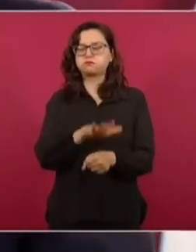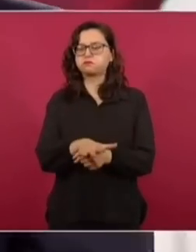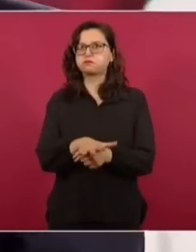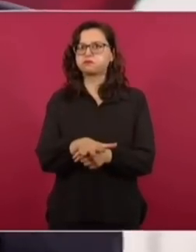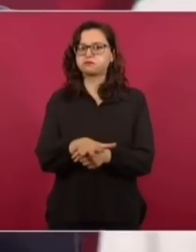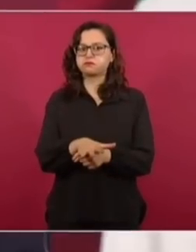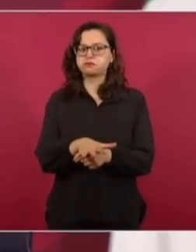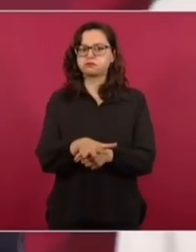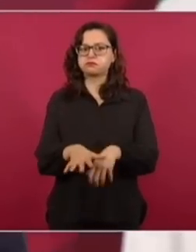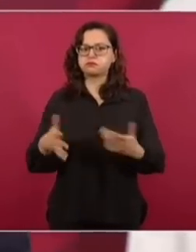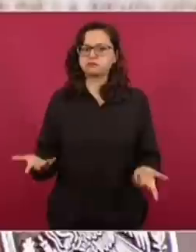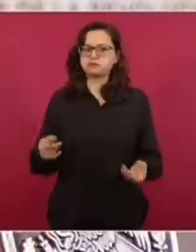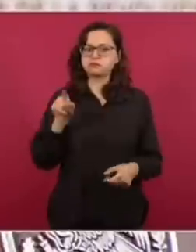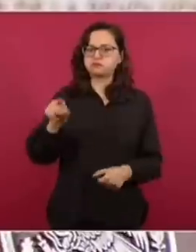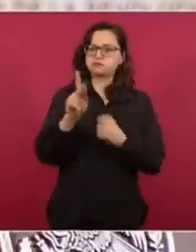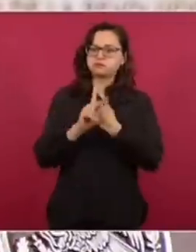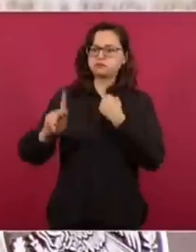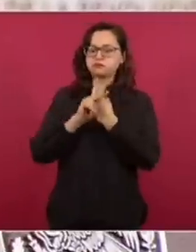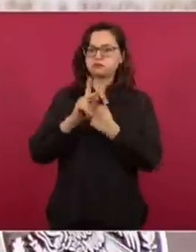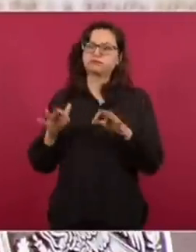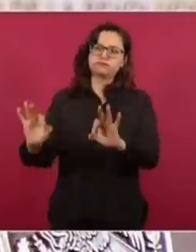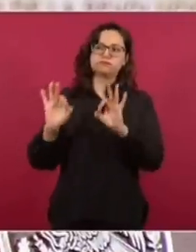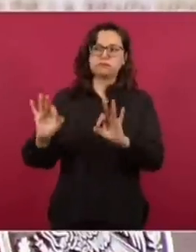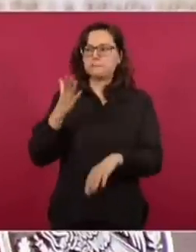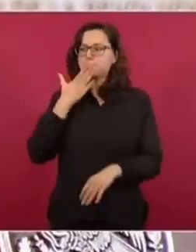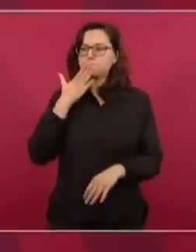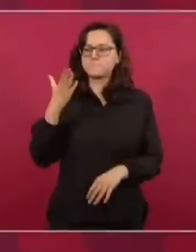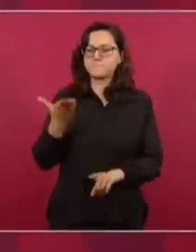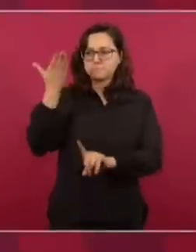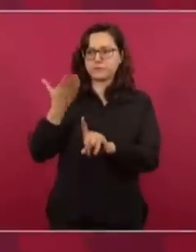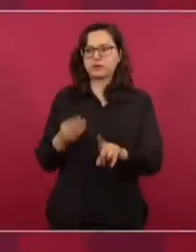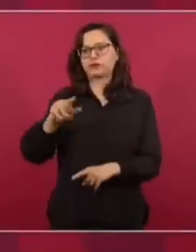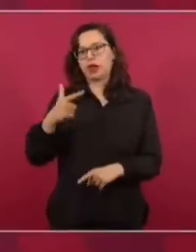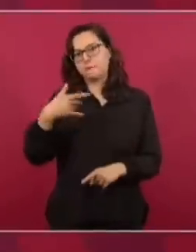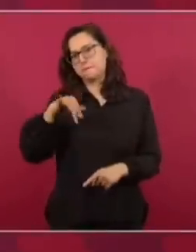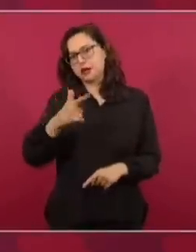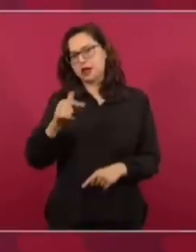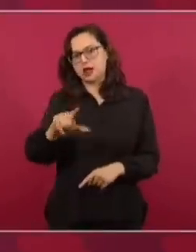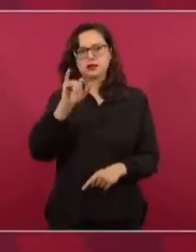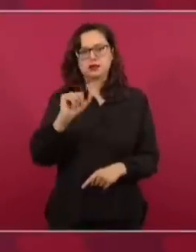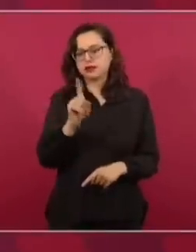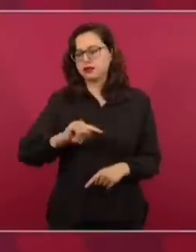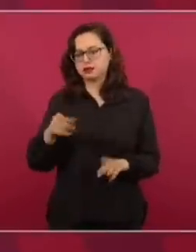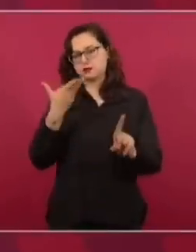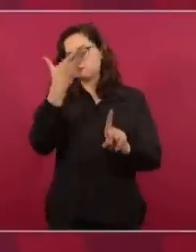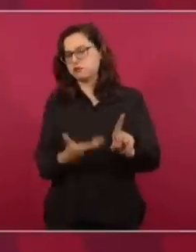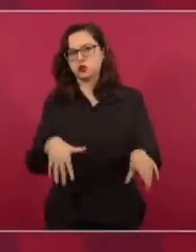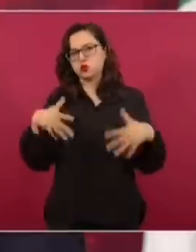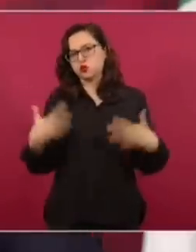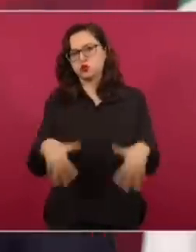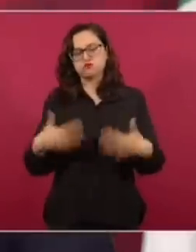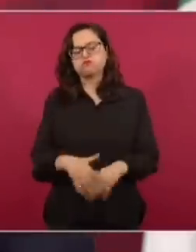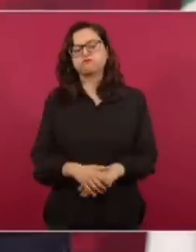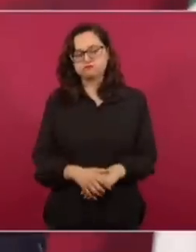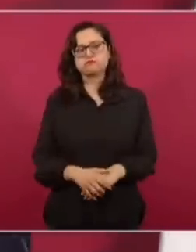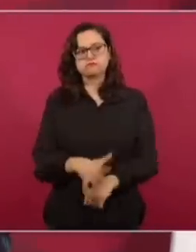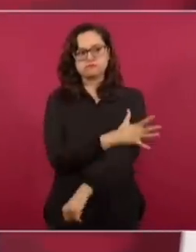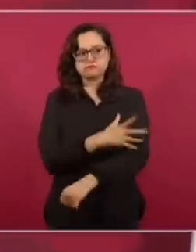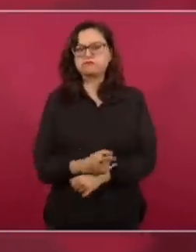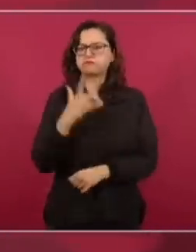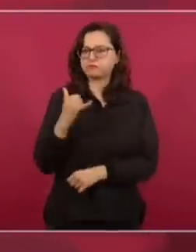un extraordinario presidente, Miguel Díaz-Canel. Un hombre honesto,